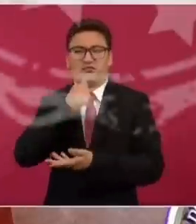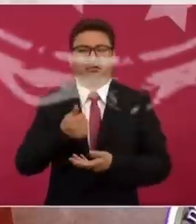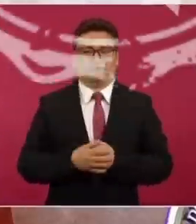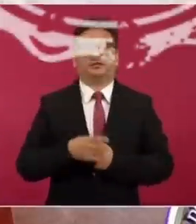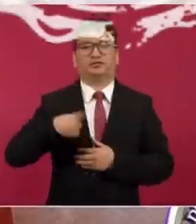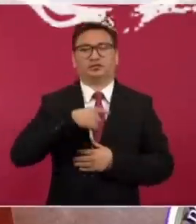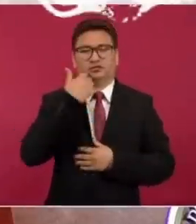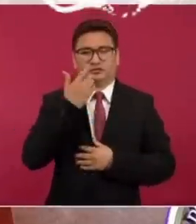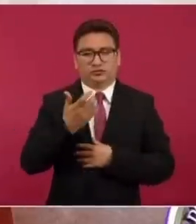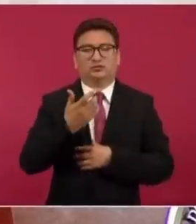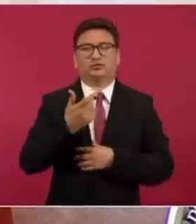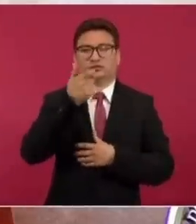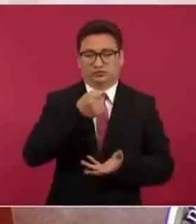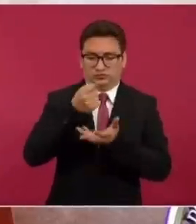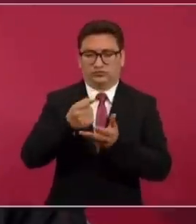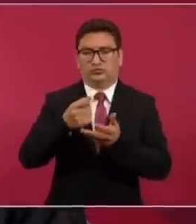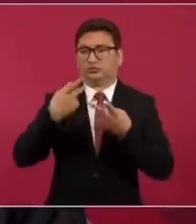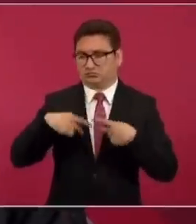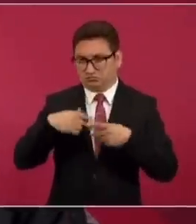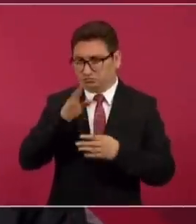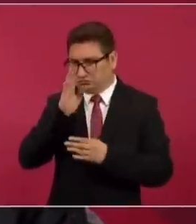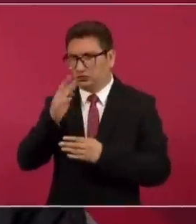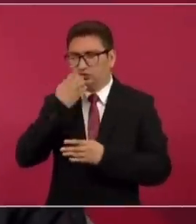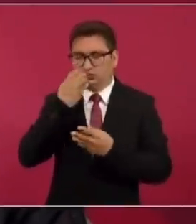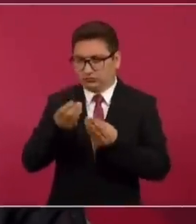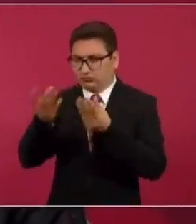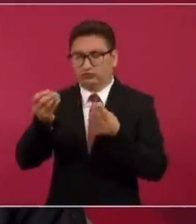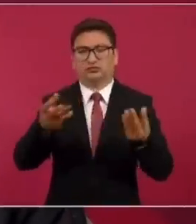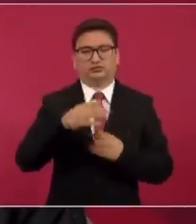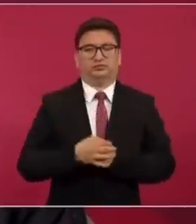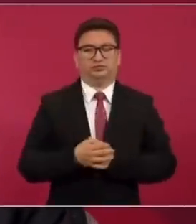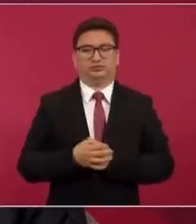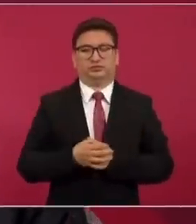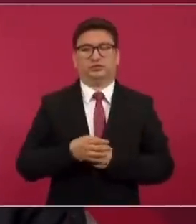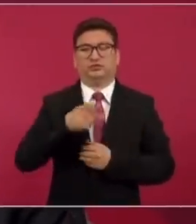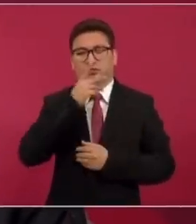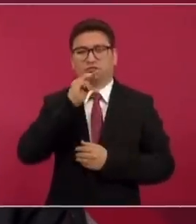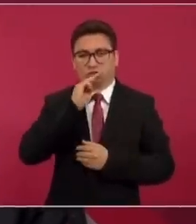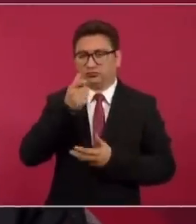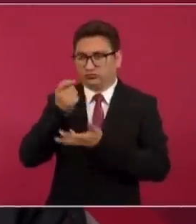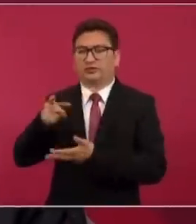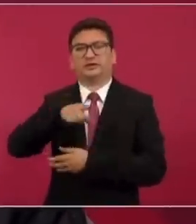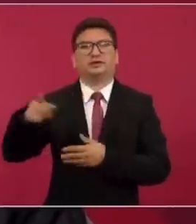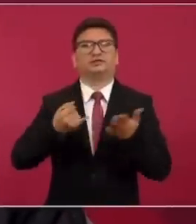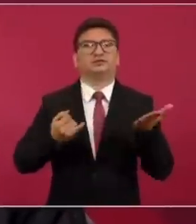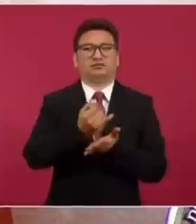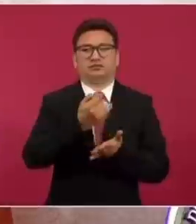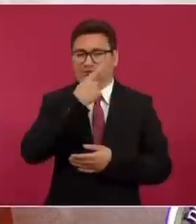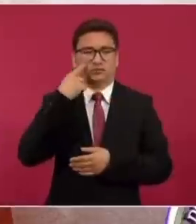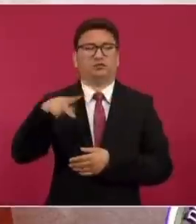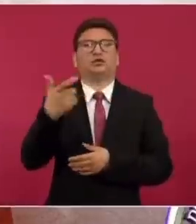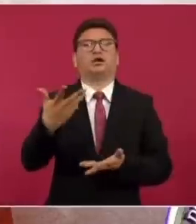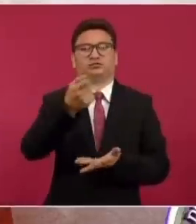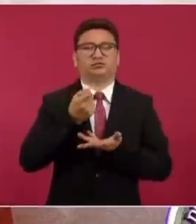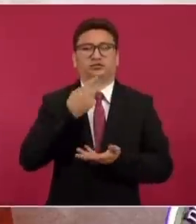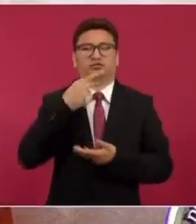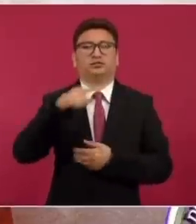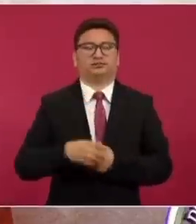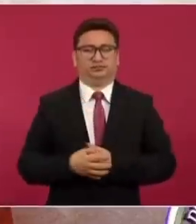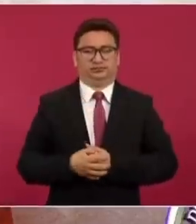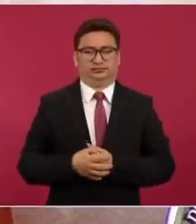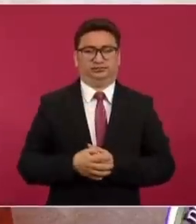Lo que queremos es entregar el presupuesto abajo a las escuelas, a las madres y padres de familia, que ellos decidan qué hacer con el presupuesto,